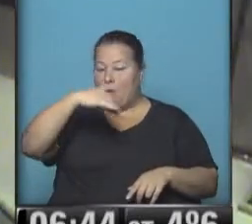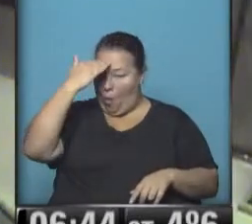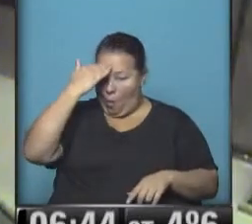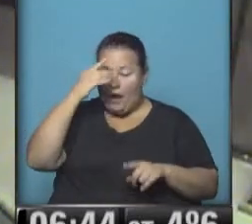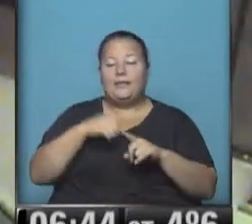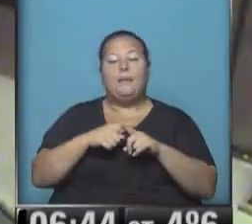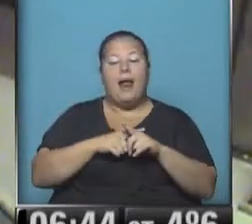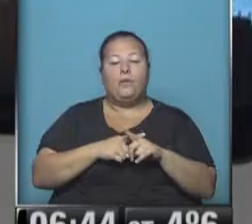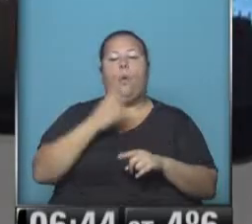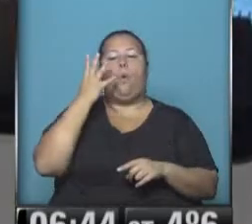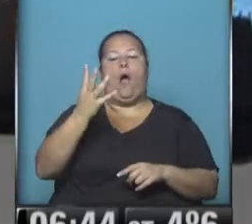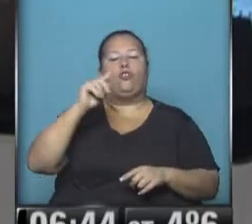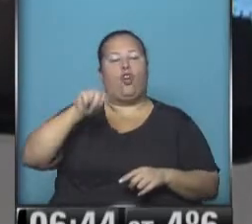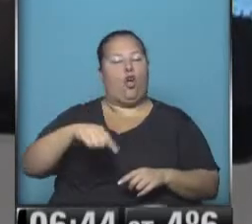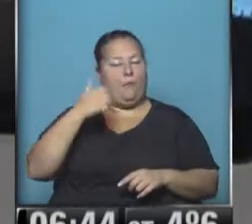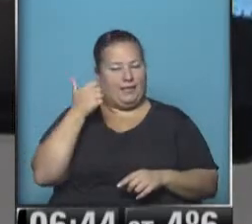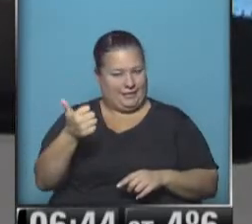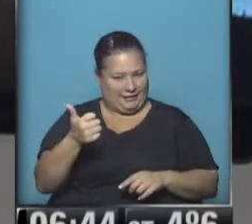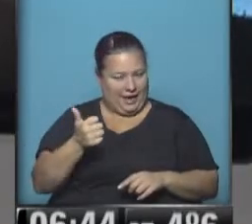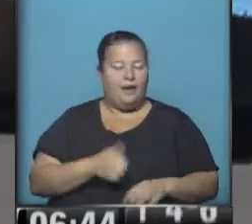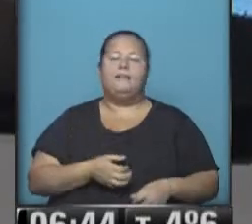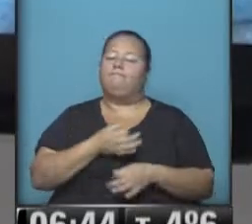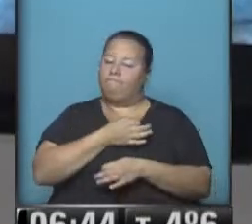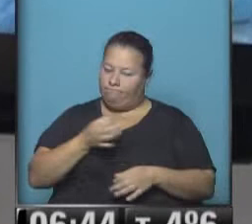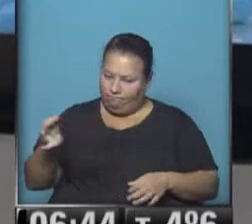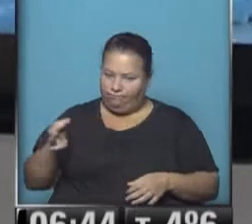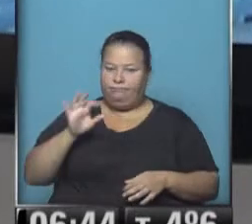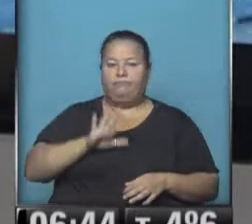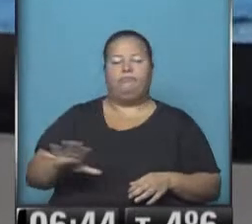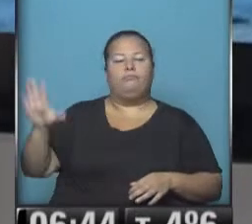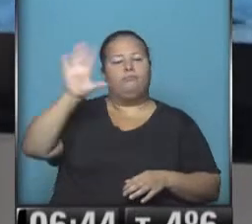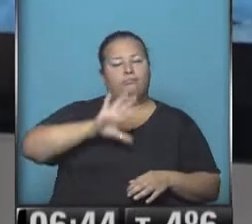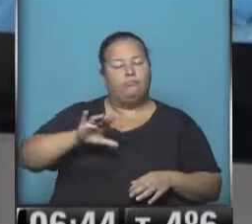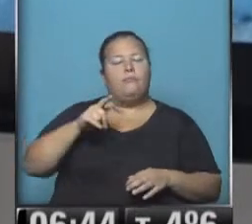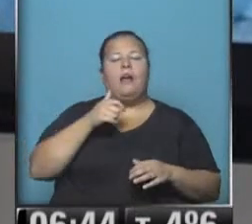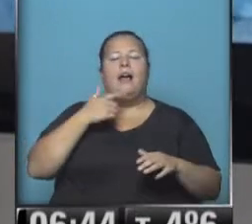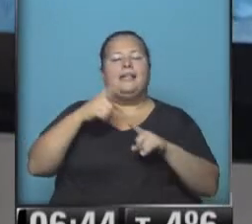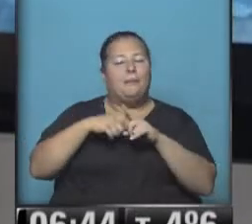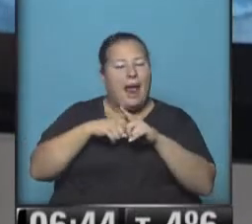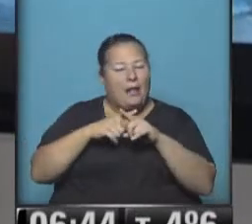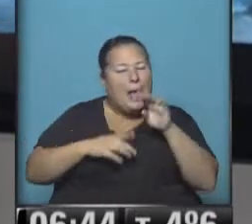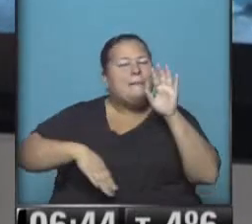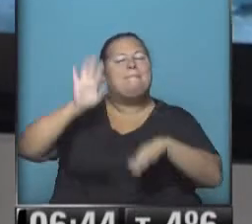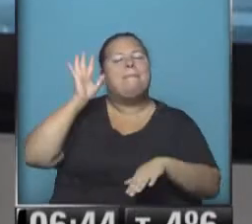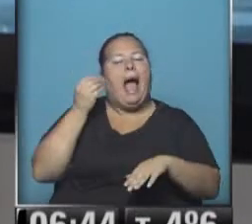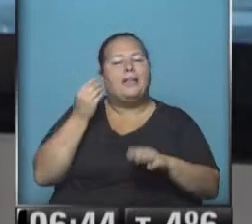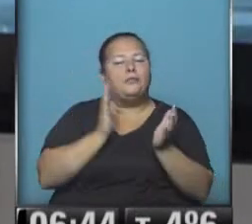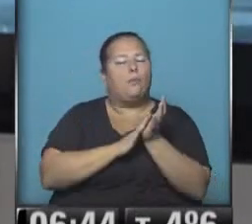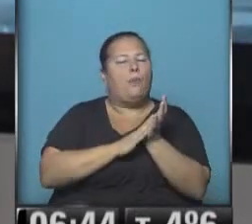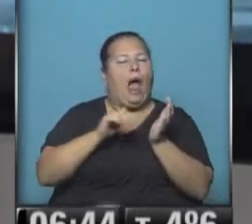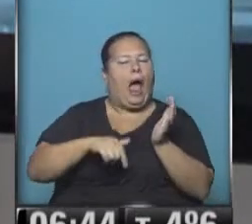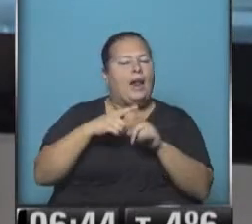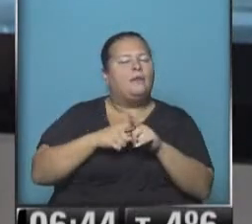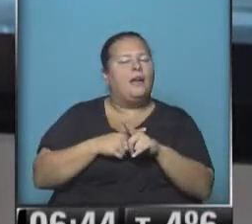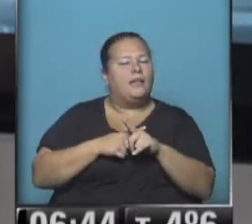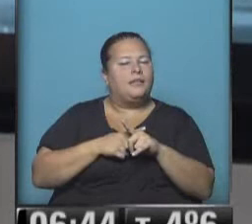la temperatura 4.6. Efectivamente, en el área continental, la temperatura más alta registrada a esta